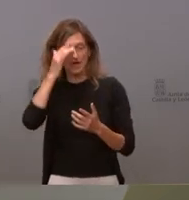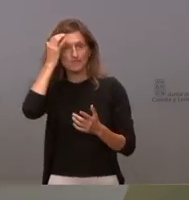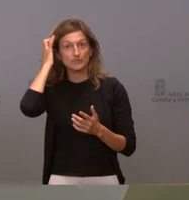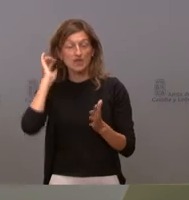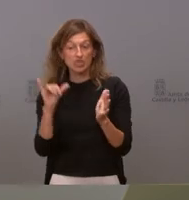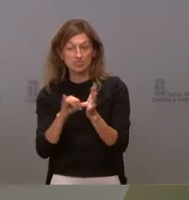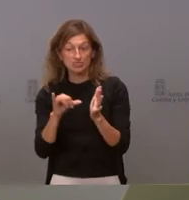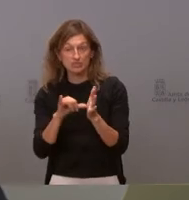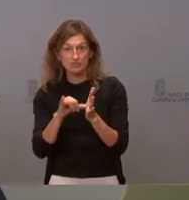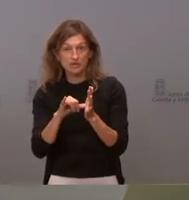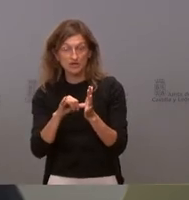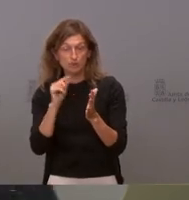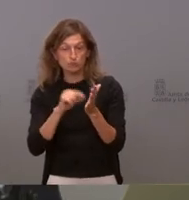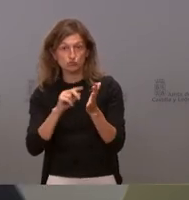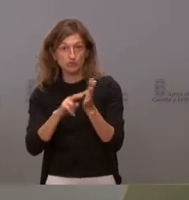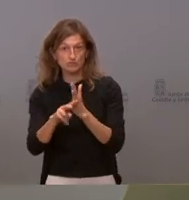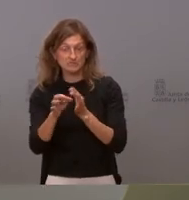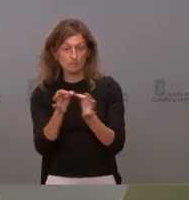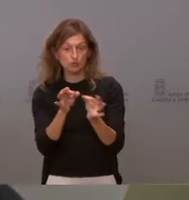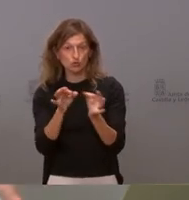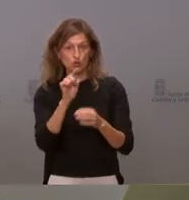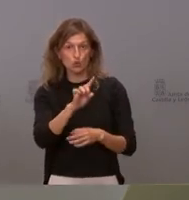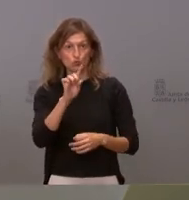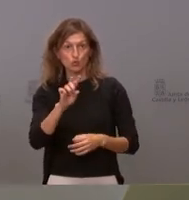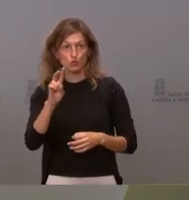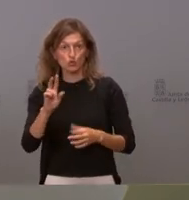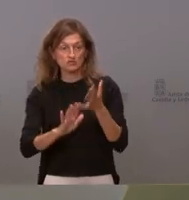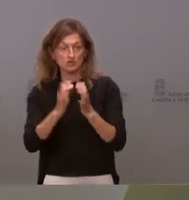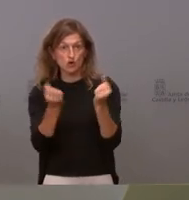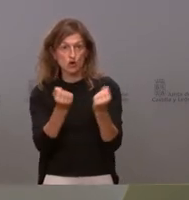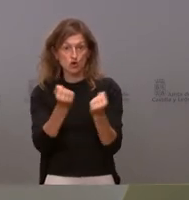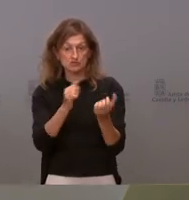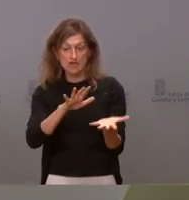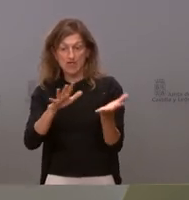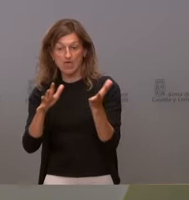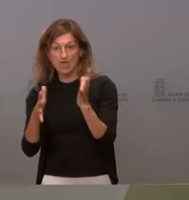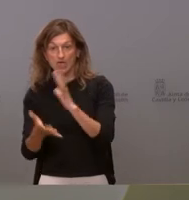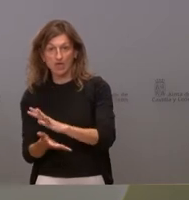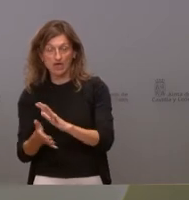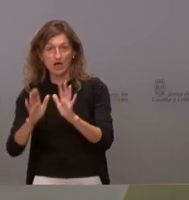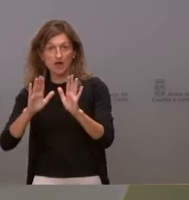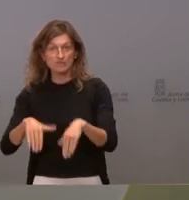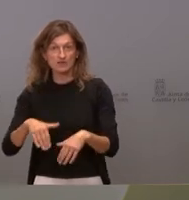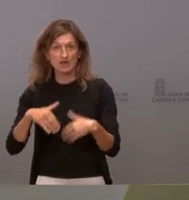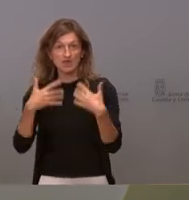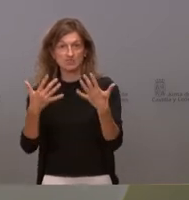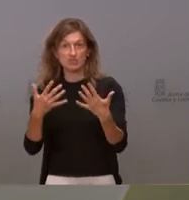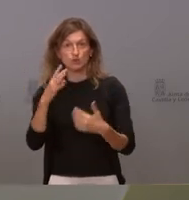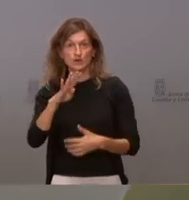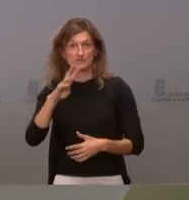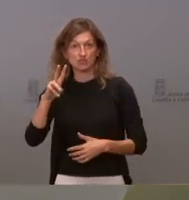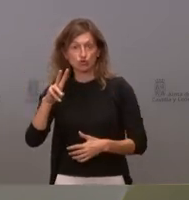calificado desde el punto de vista del protocolo del 1 o 2 como un incendio de vehículos se transforma a las 10 y 42